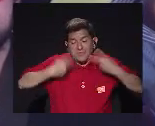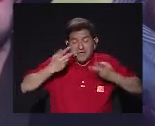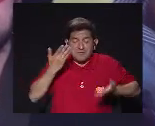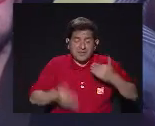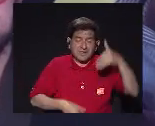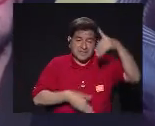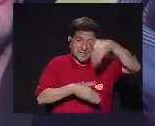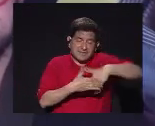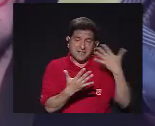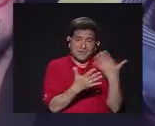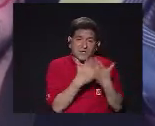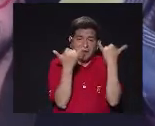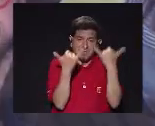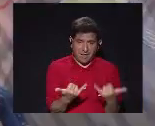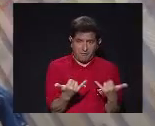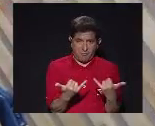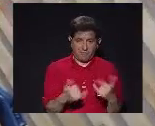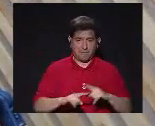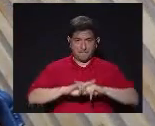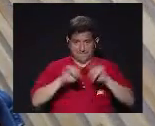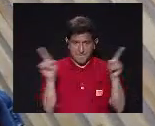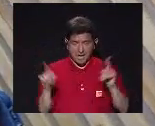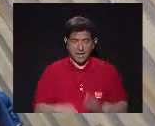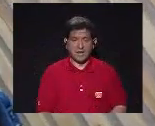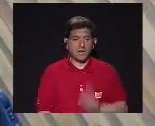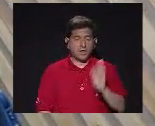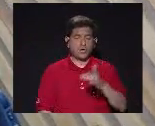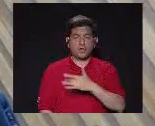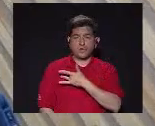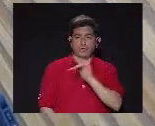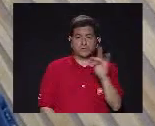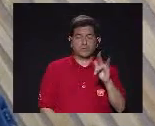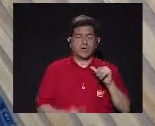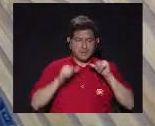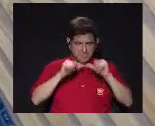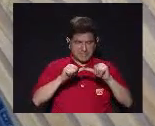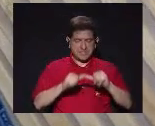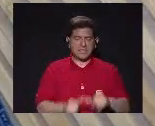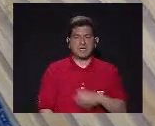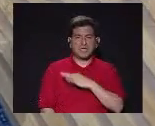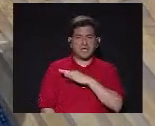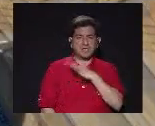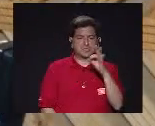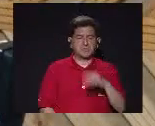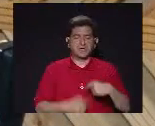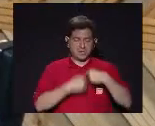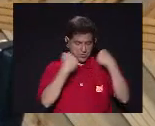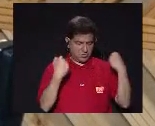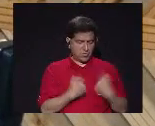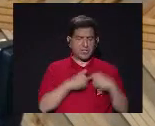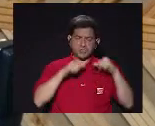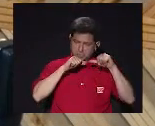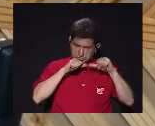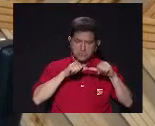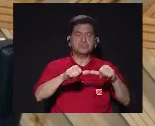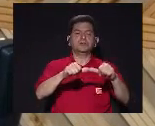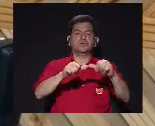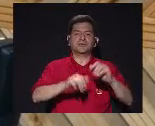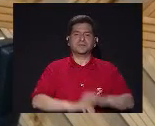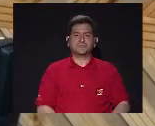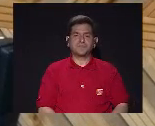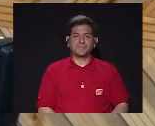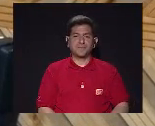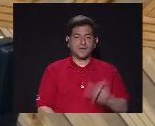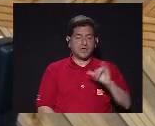algún error En su vida Este ha caído En la cárcel Pero su alma Sigue ahí Su espíritu Sigue ahí Su corazón Su vida